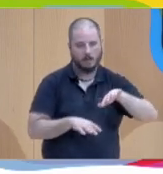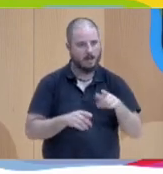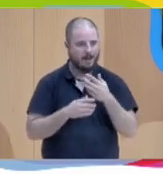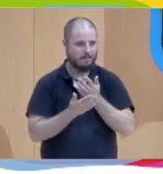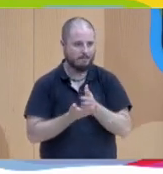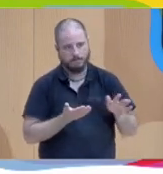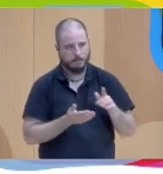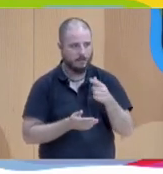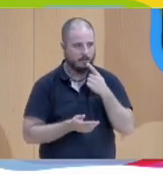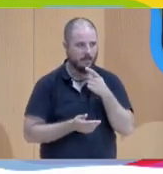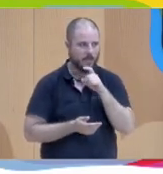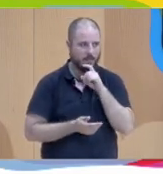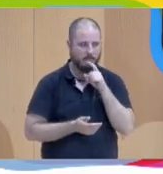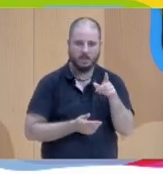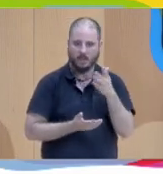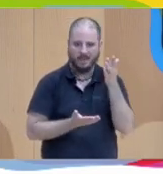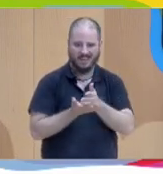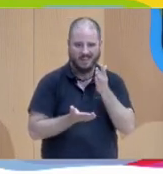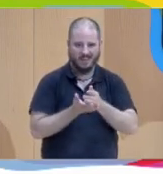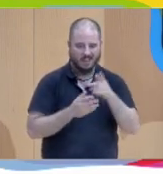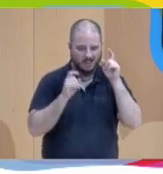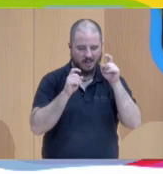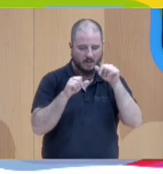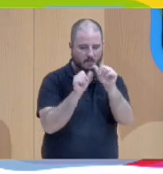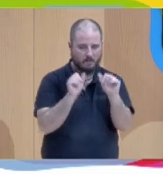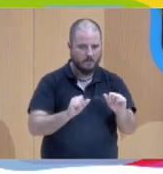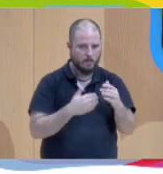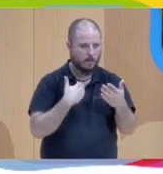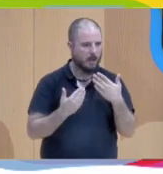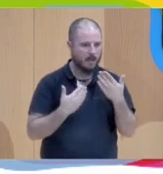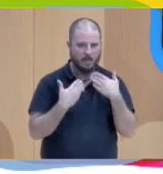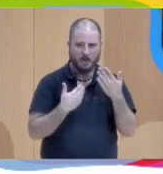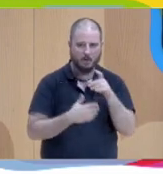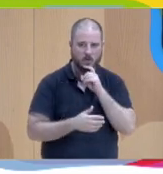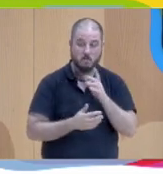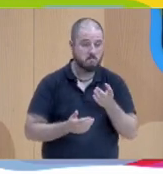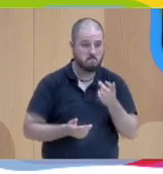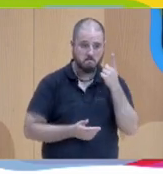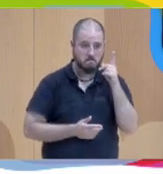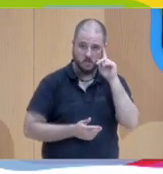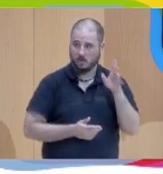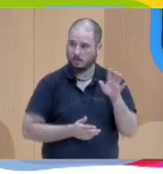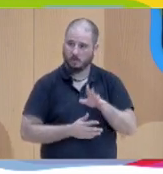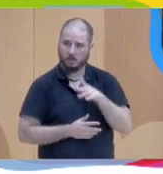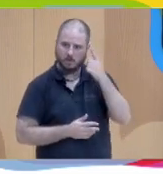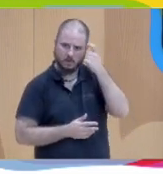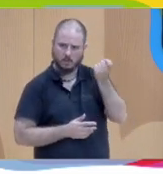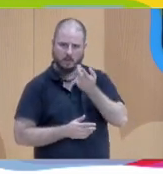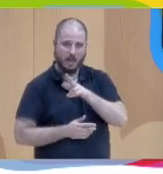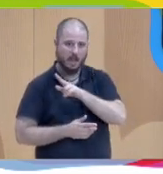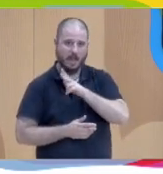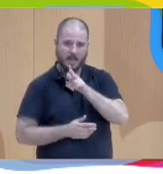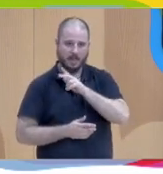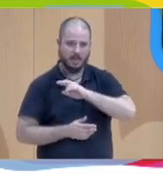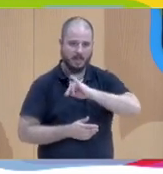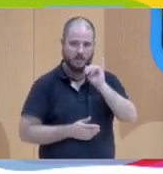hacer de manera dialógica en el aula y recuerdo un día que Heike y Yuka nos preguntaron al inicio de la formación en